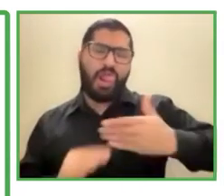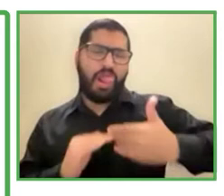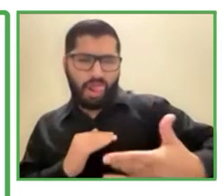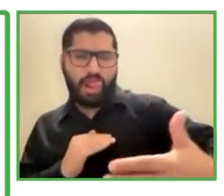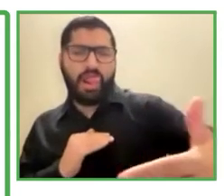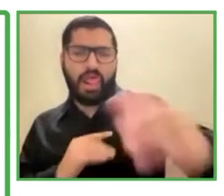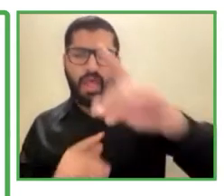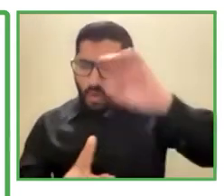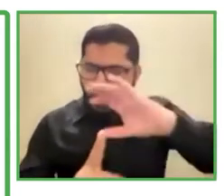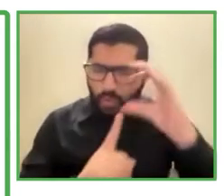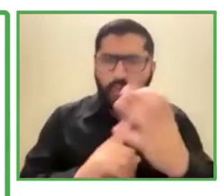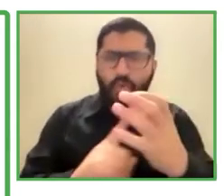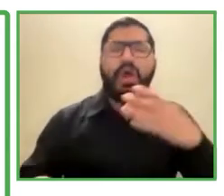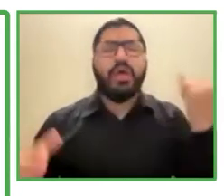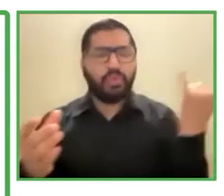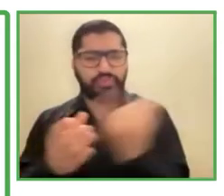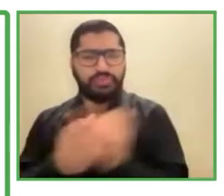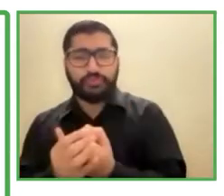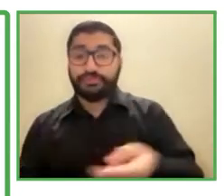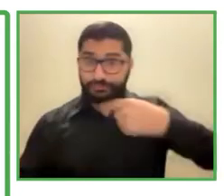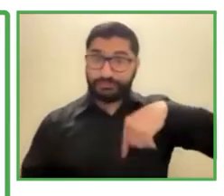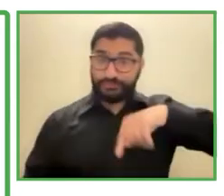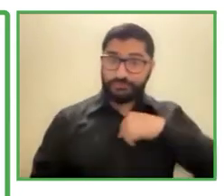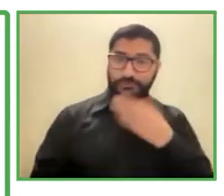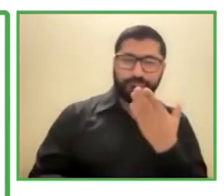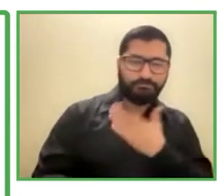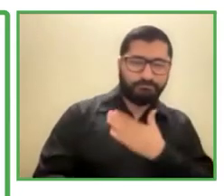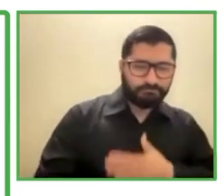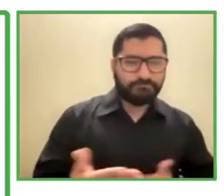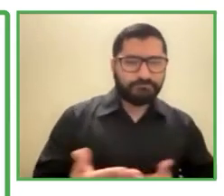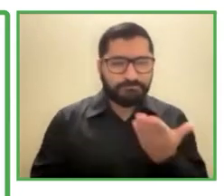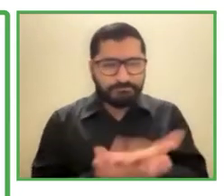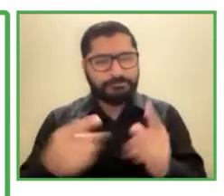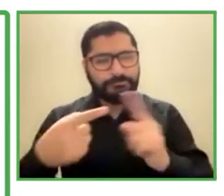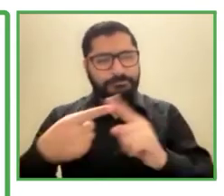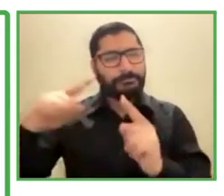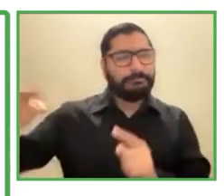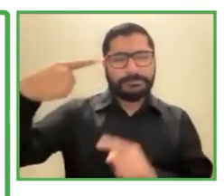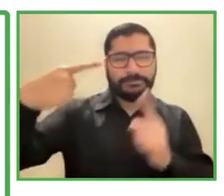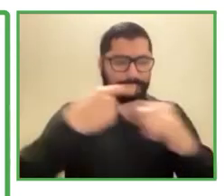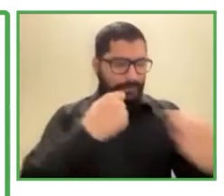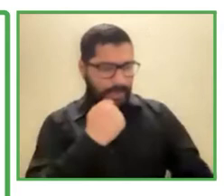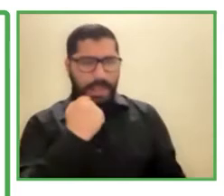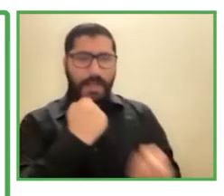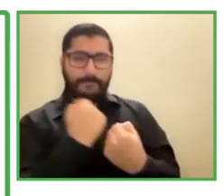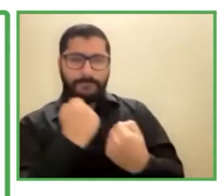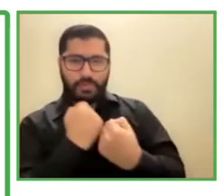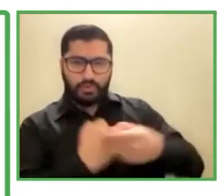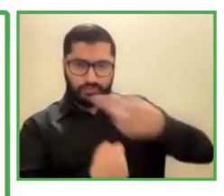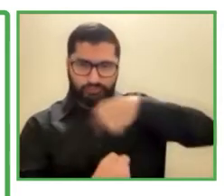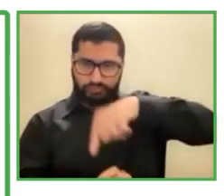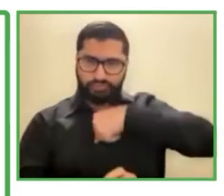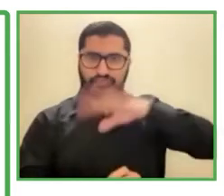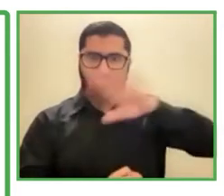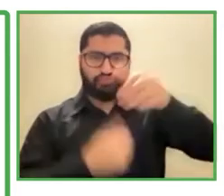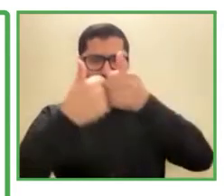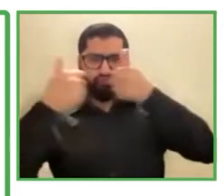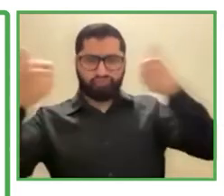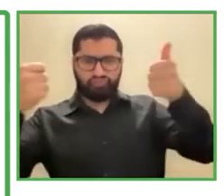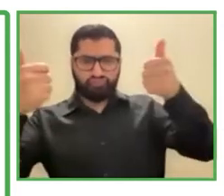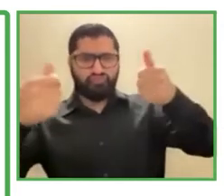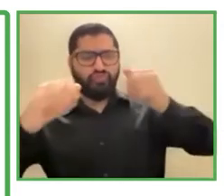primero, contar con el apoyo de nuestro directorio, el directorio de nuestra empresa, así, ¿no es cierto?, se le presentó un proyecto 2021-2024,